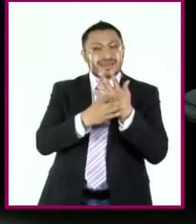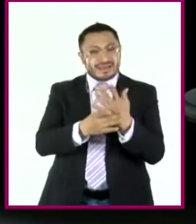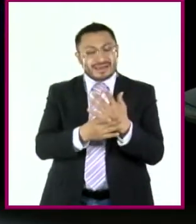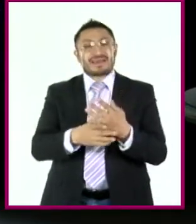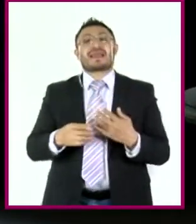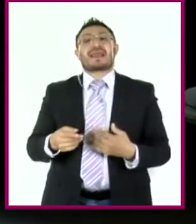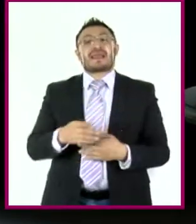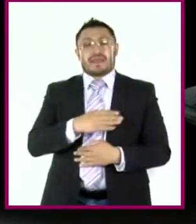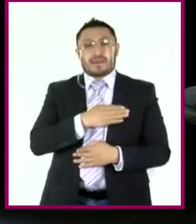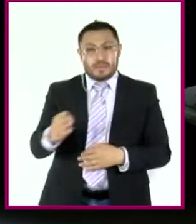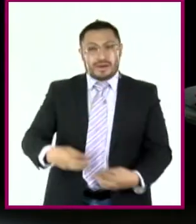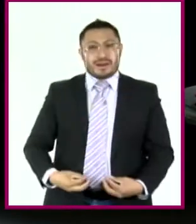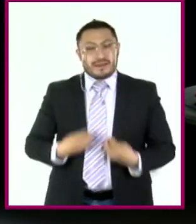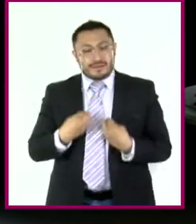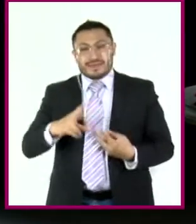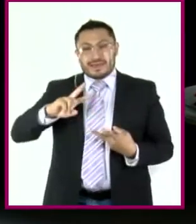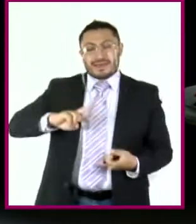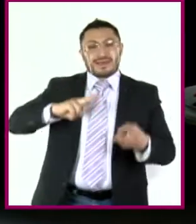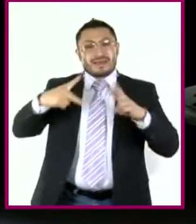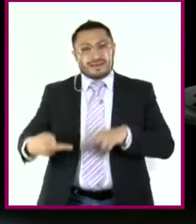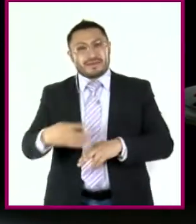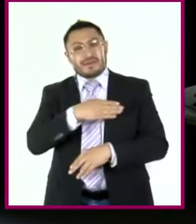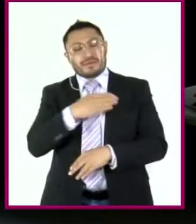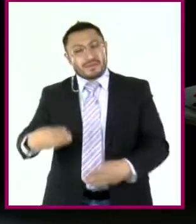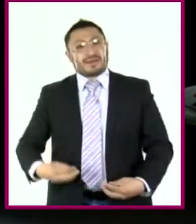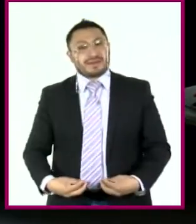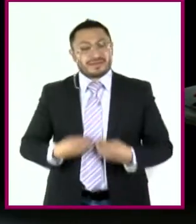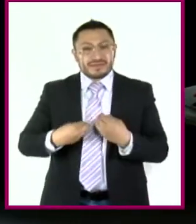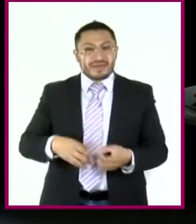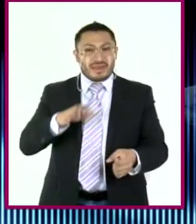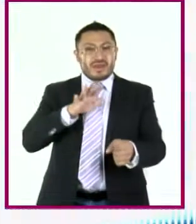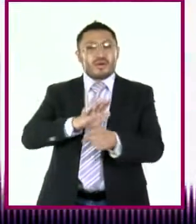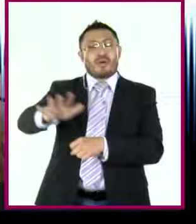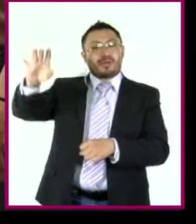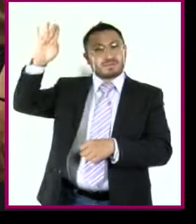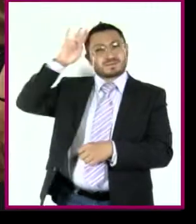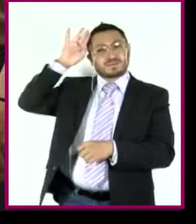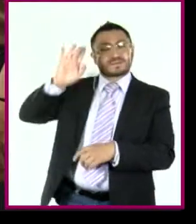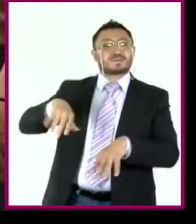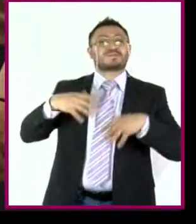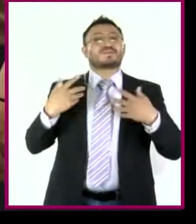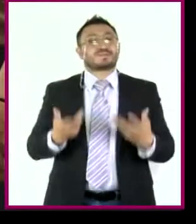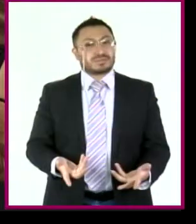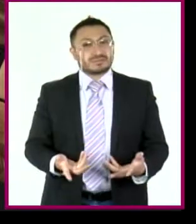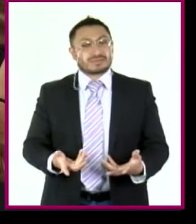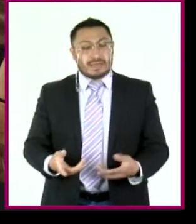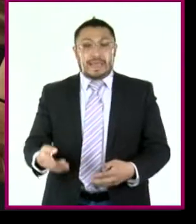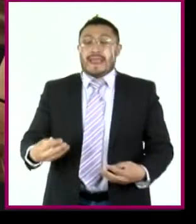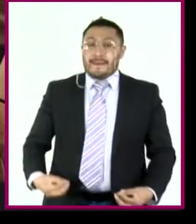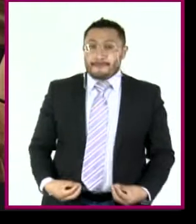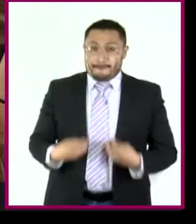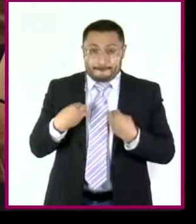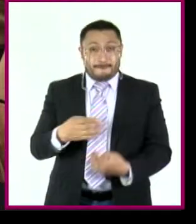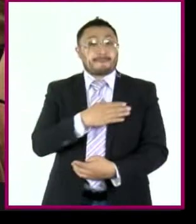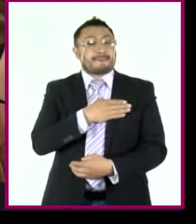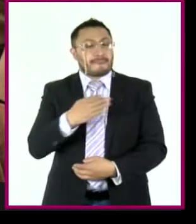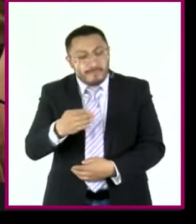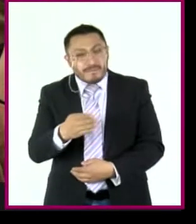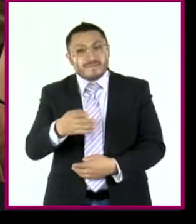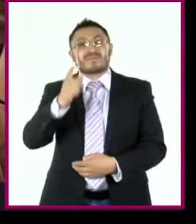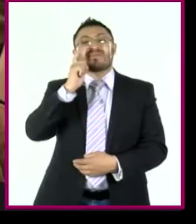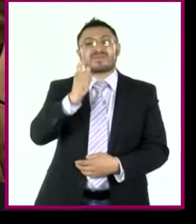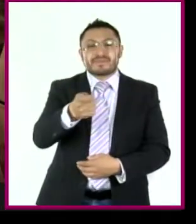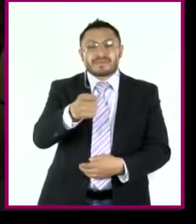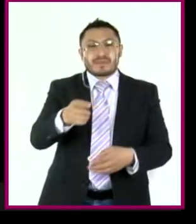en vez de buena vida, ¿cuál sería nuestro pensar? La vida buena evoca algo